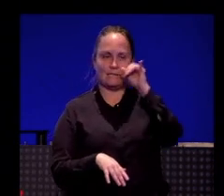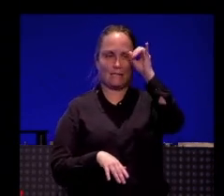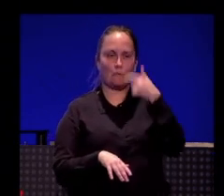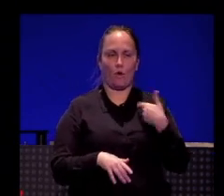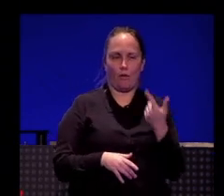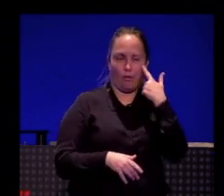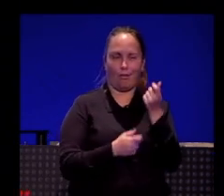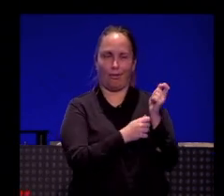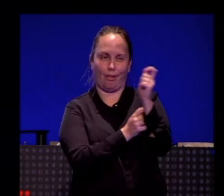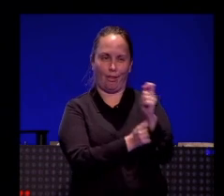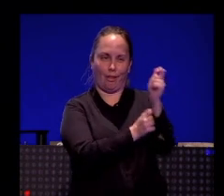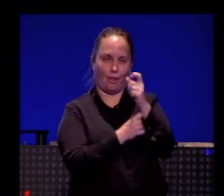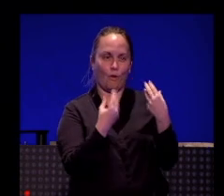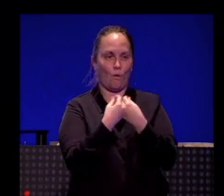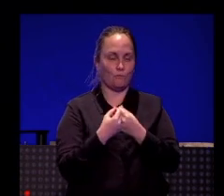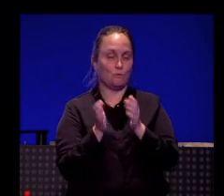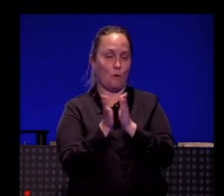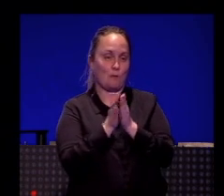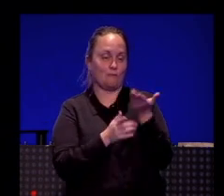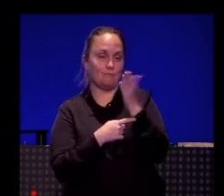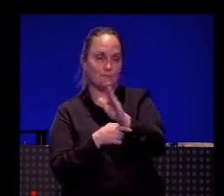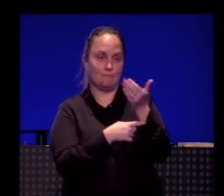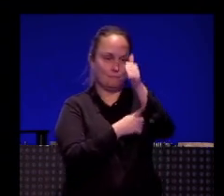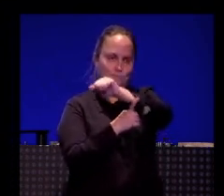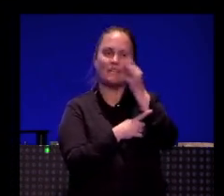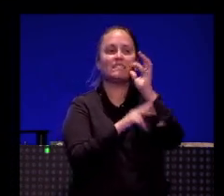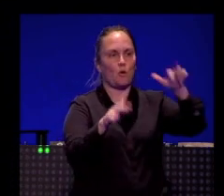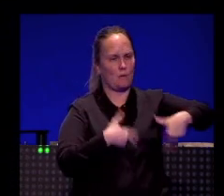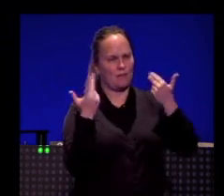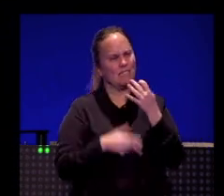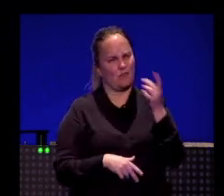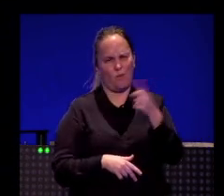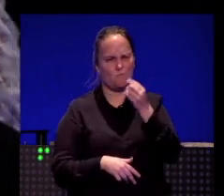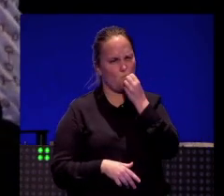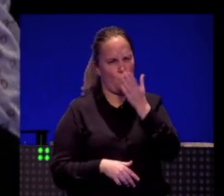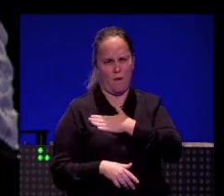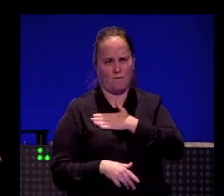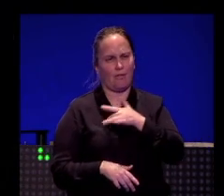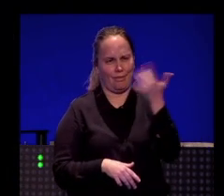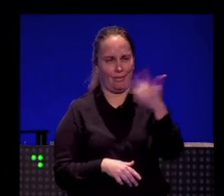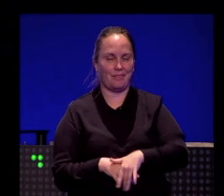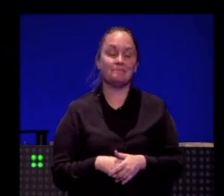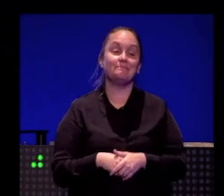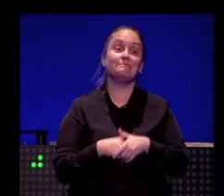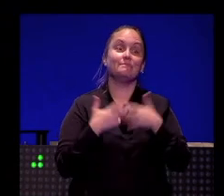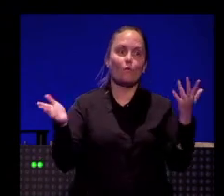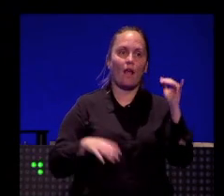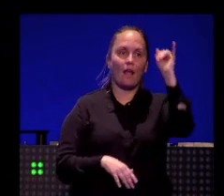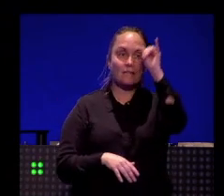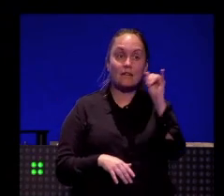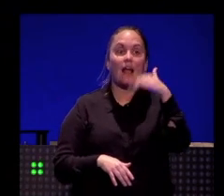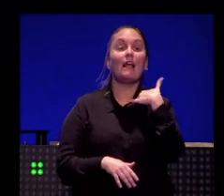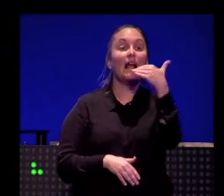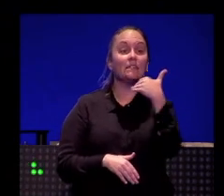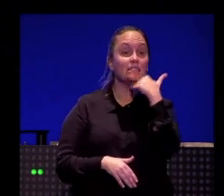trasteando con Mónica y Matías, si me lo permiten, que yo creo que sí, porque se portan muy bien. En Instagram estamos casi, casi en